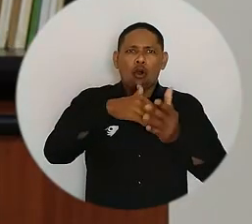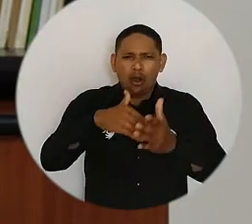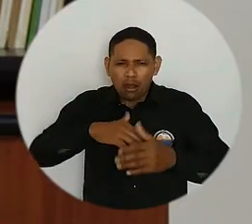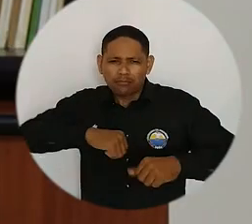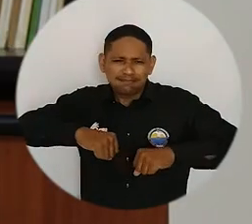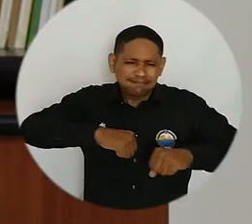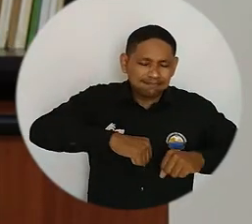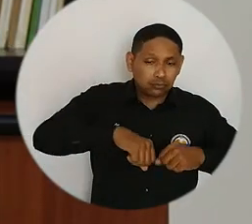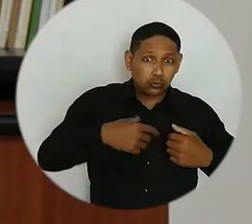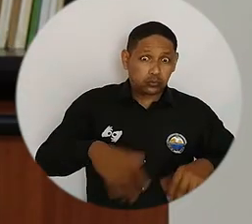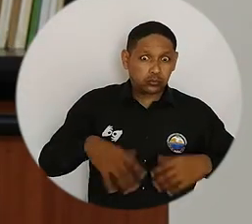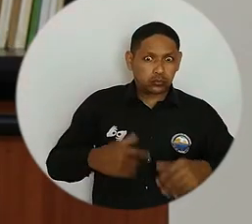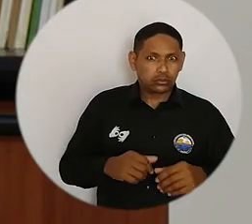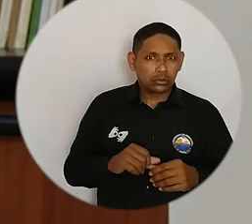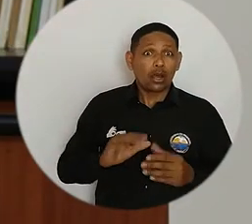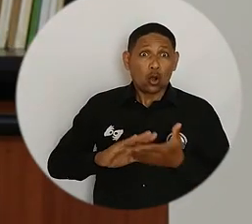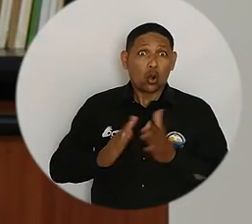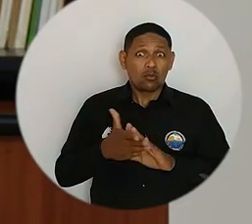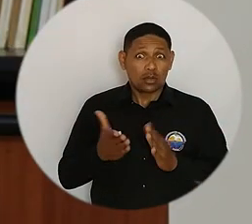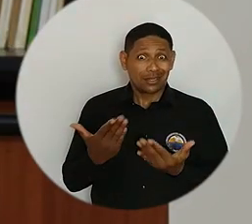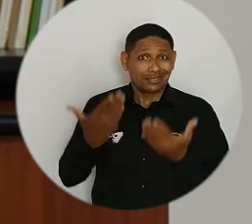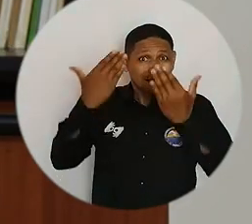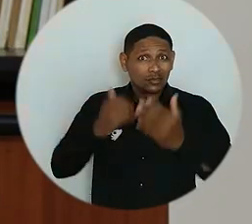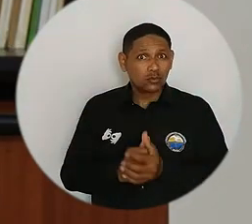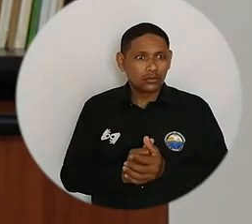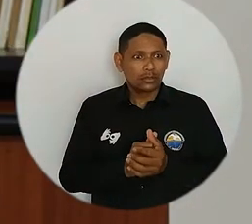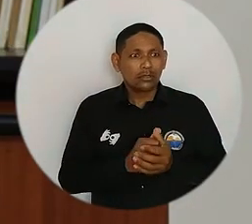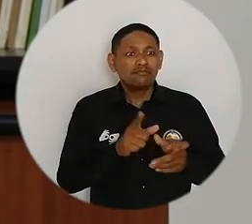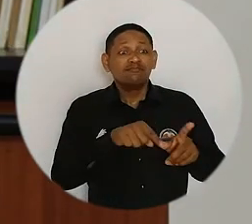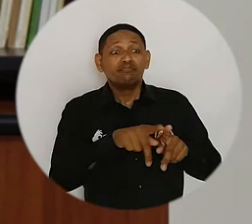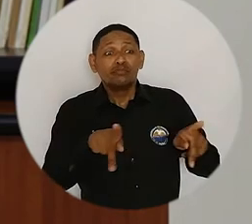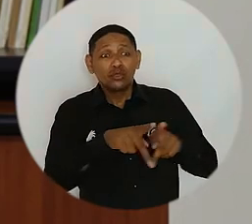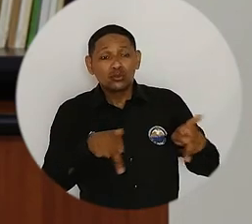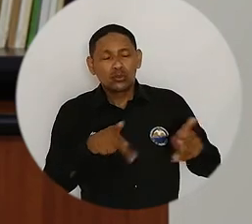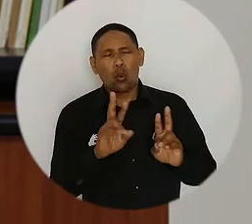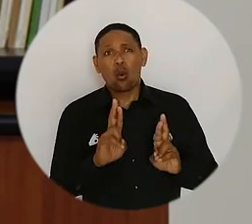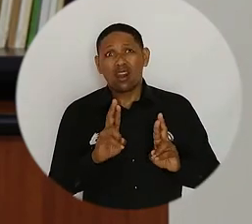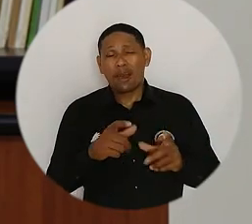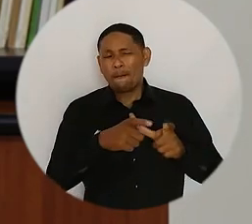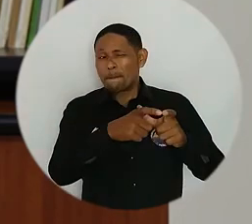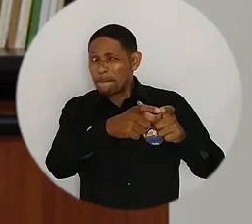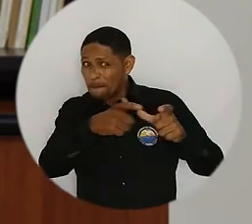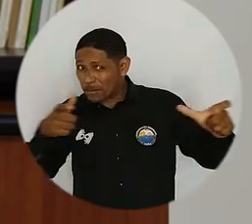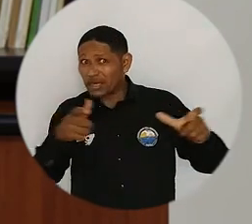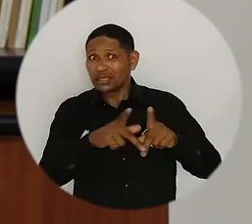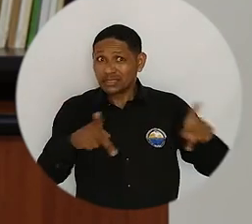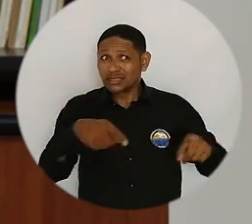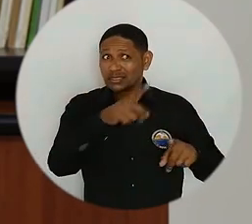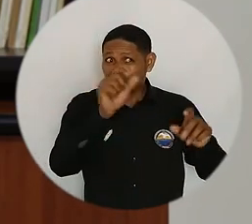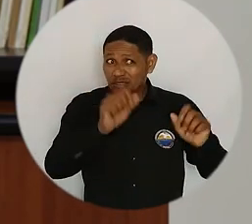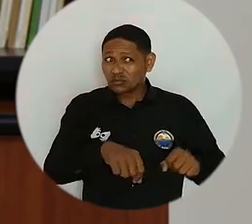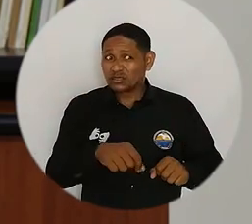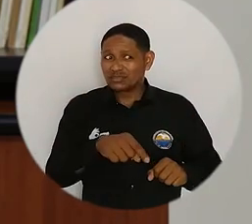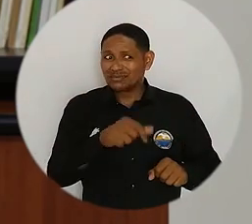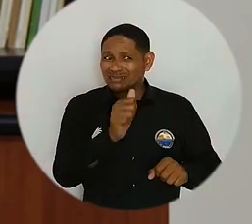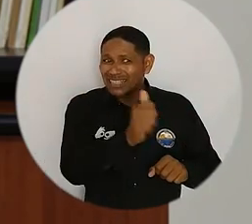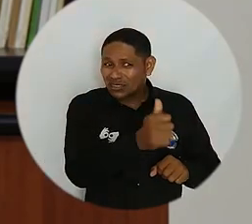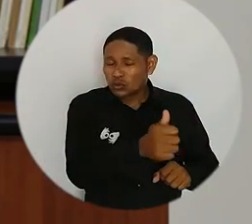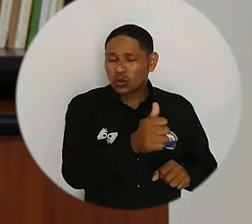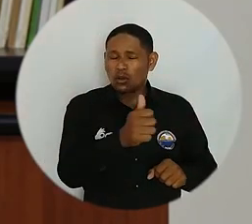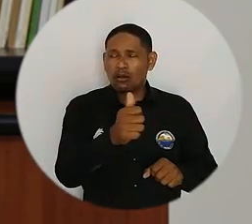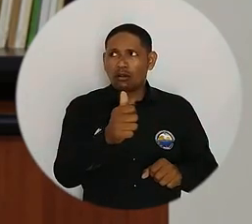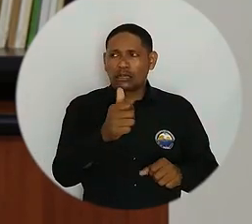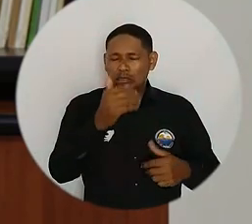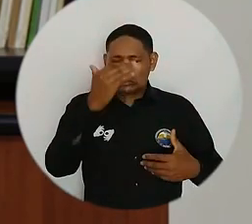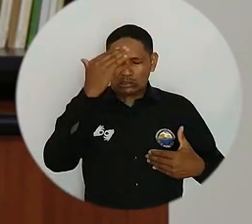comunidad y le sirve a algunas personas, ojalá que sean muchas, para tener un